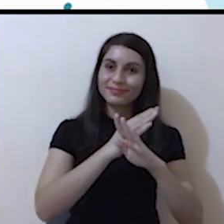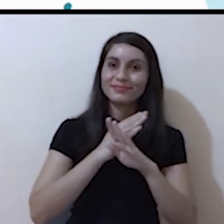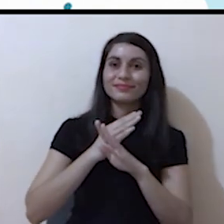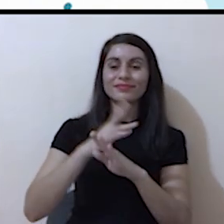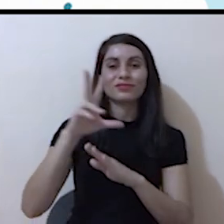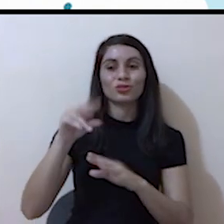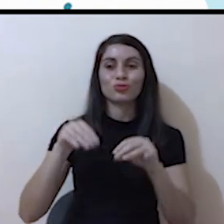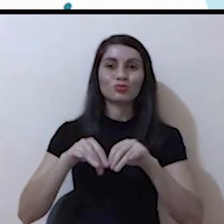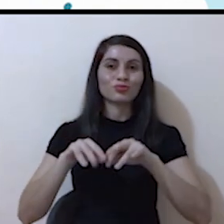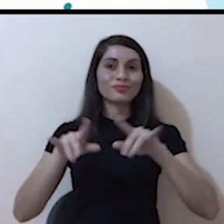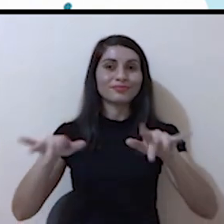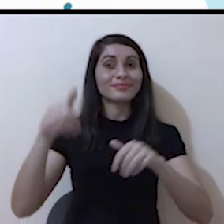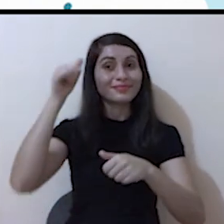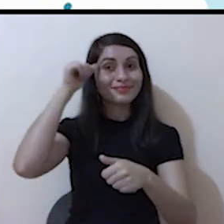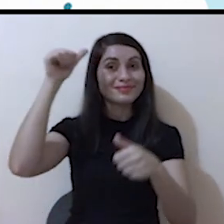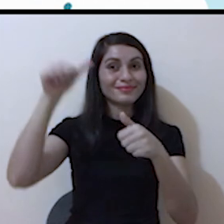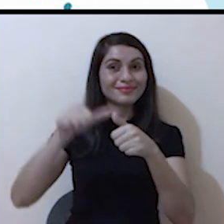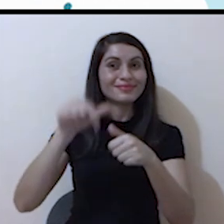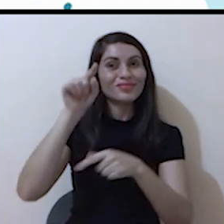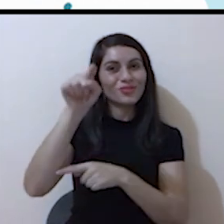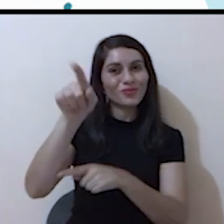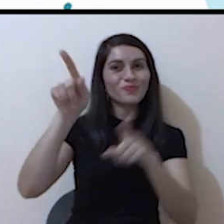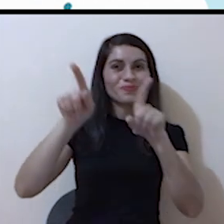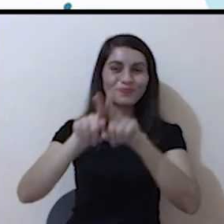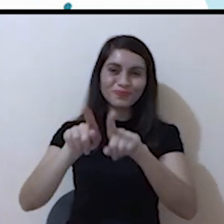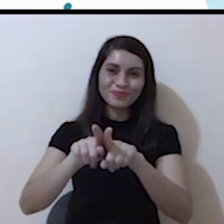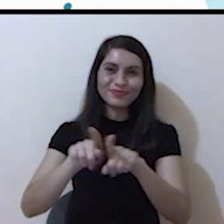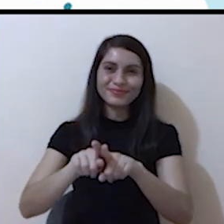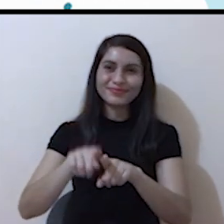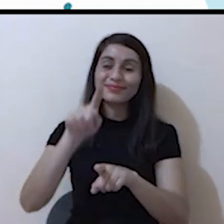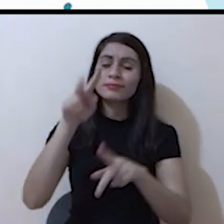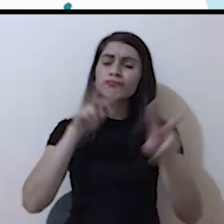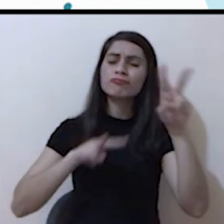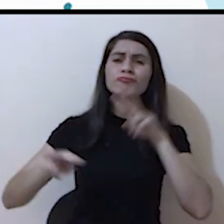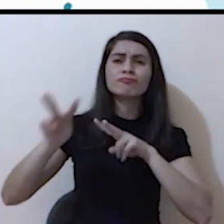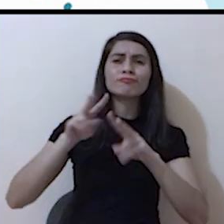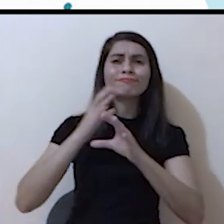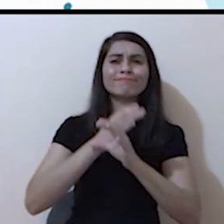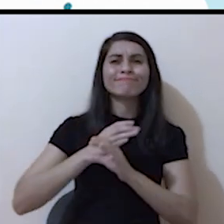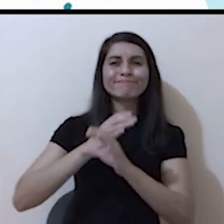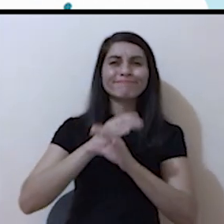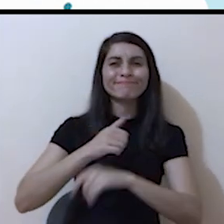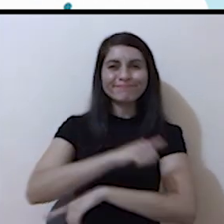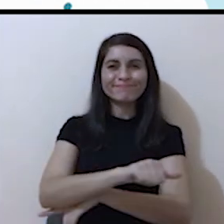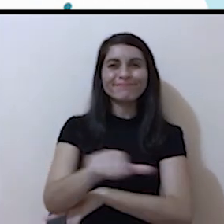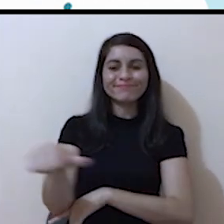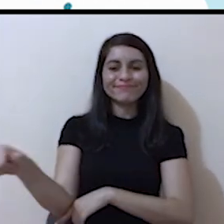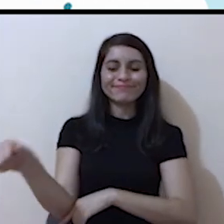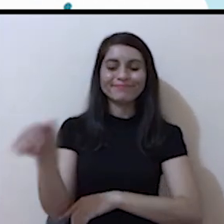contaminación. Recuerda, tú también debes ser un vigilante ambiental.